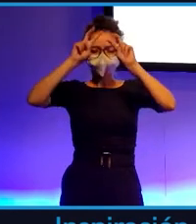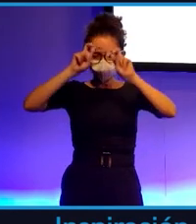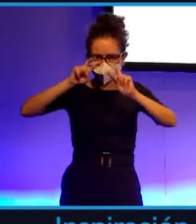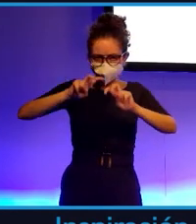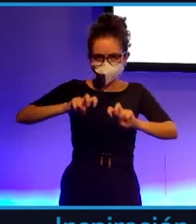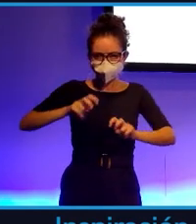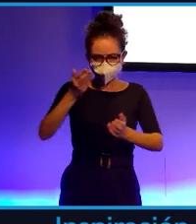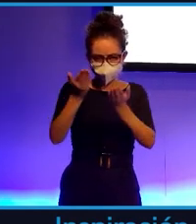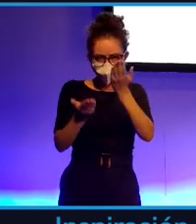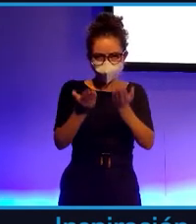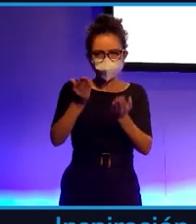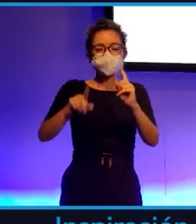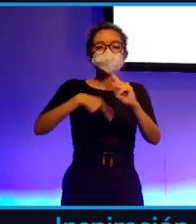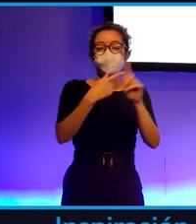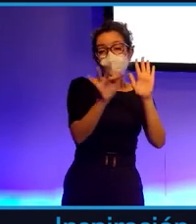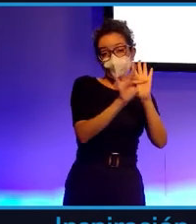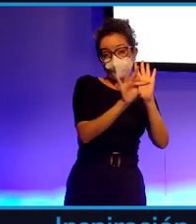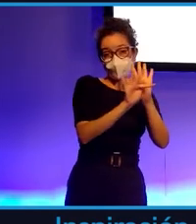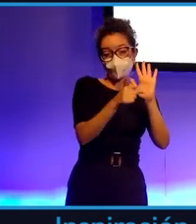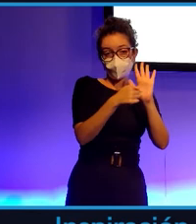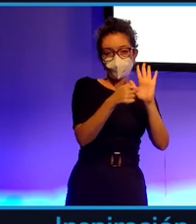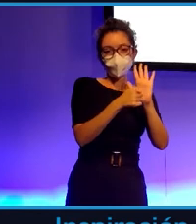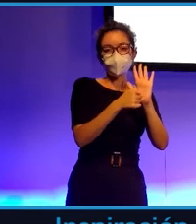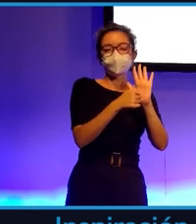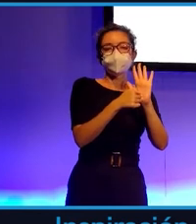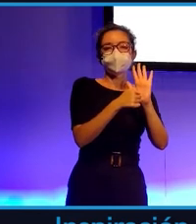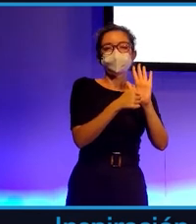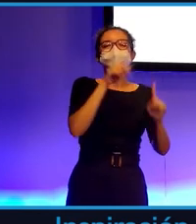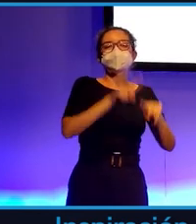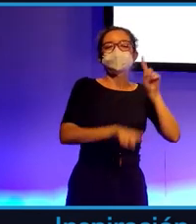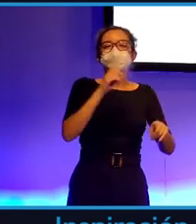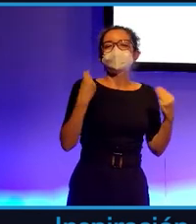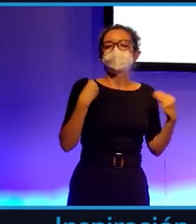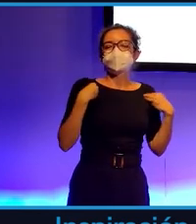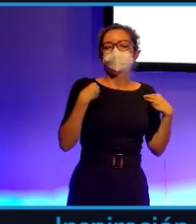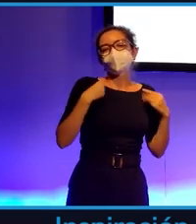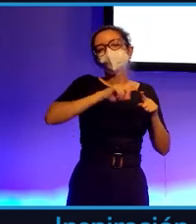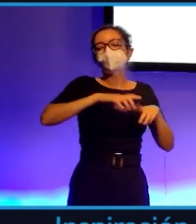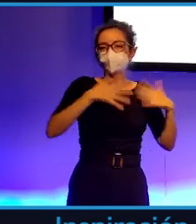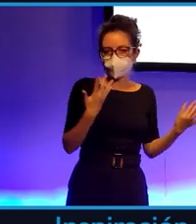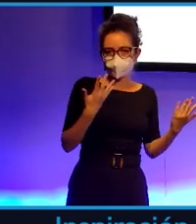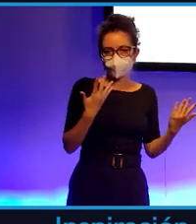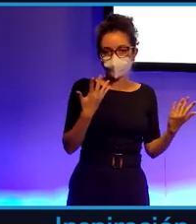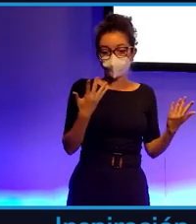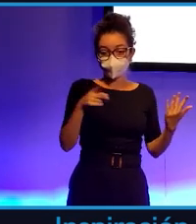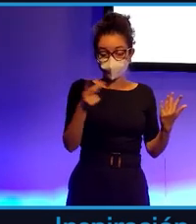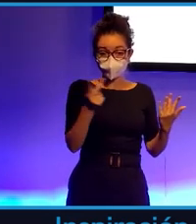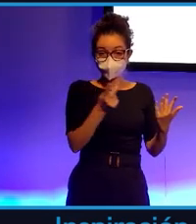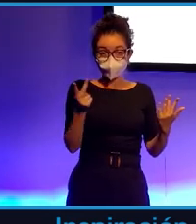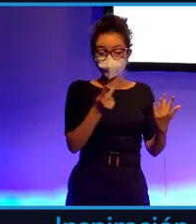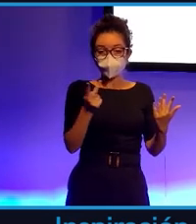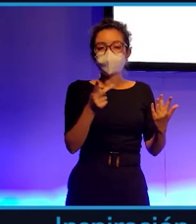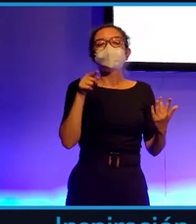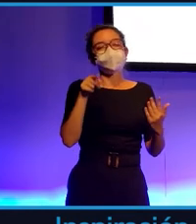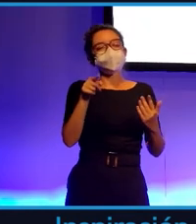lo mezclamos mediante un algoritmo con el estilo de vida que esa persona lleva y a partir de aquí salen recomendaciones,